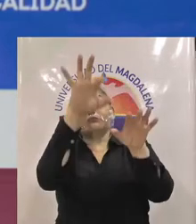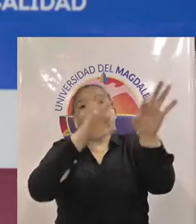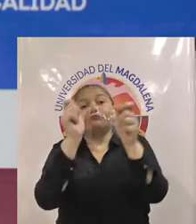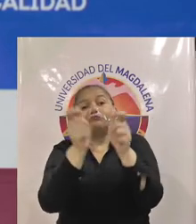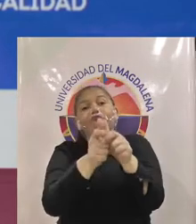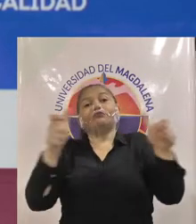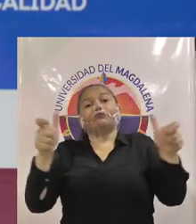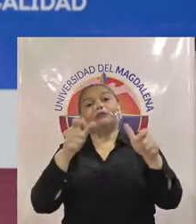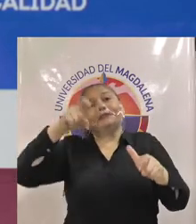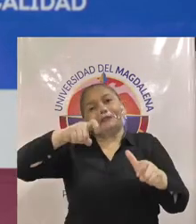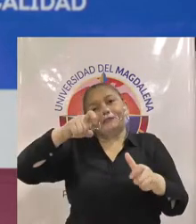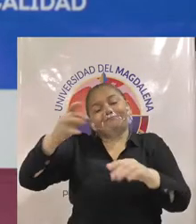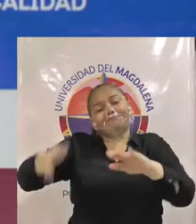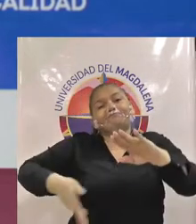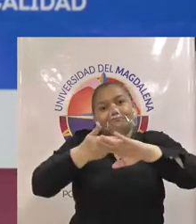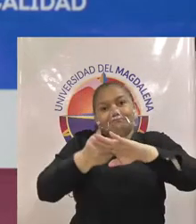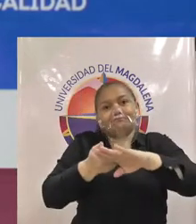fundamental